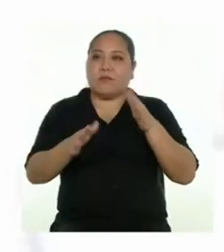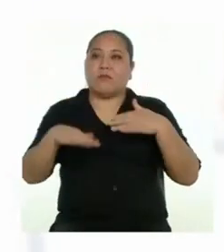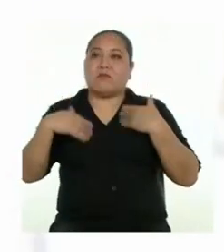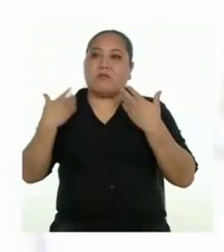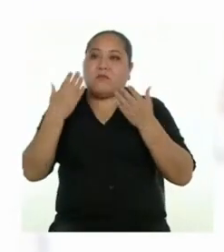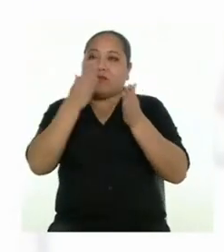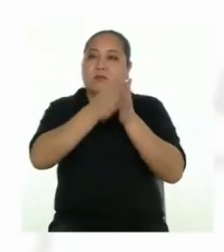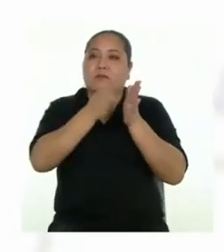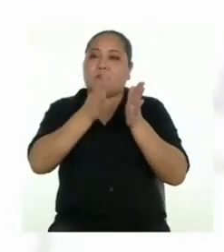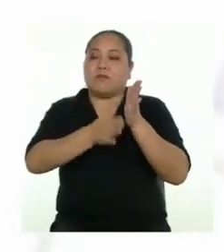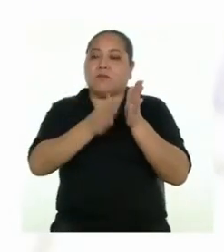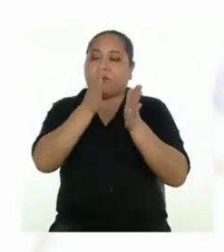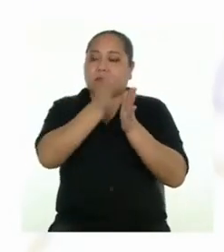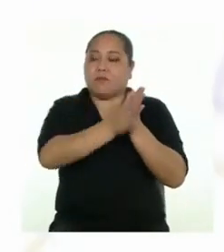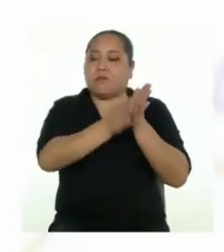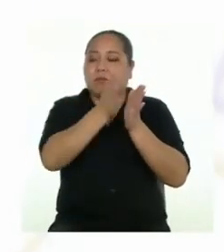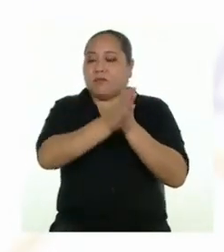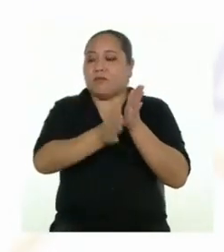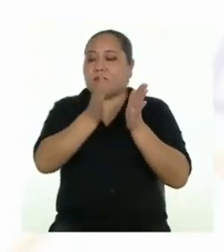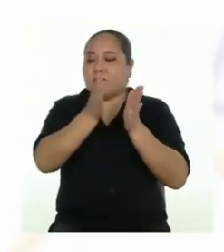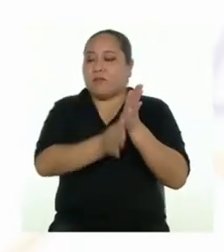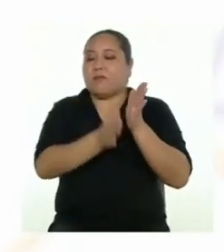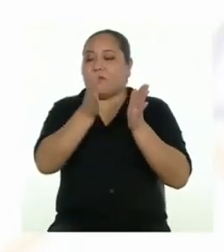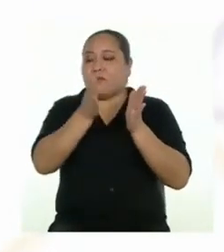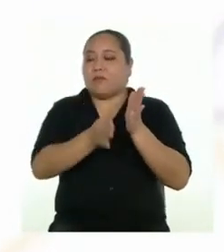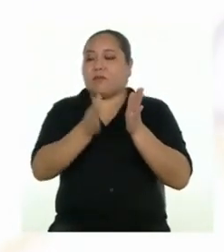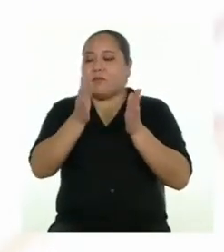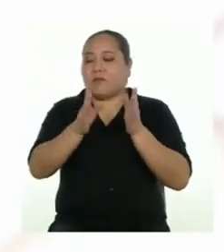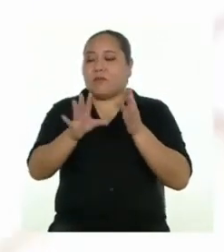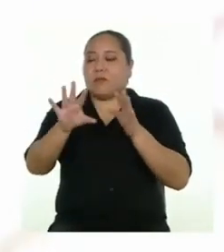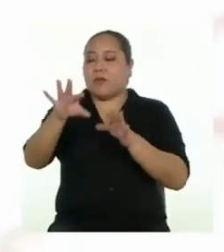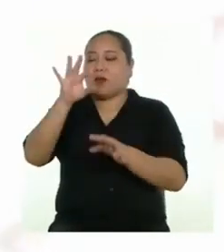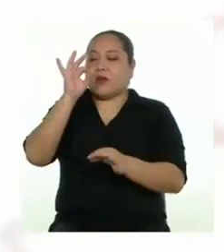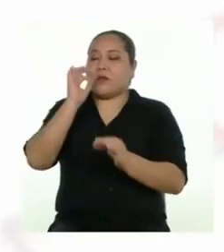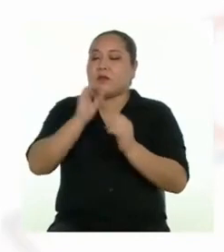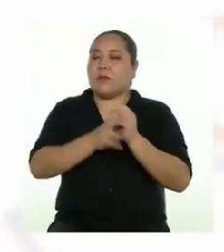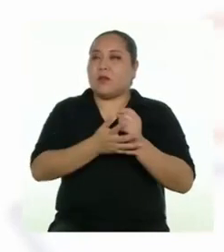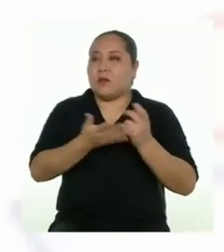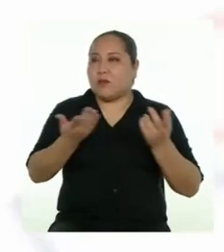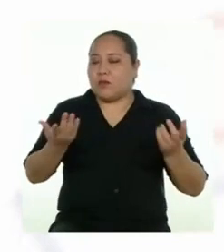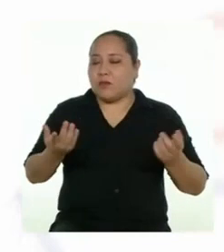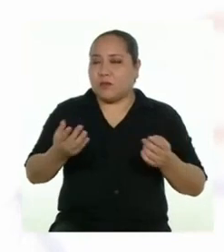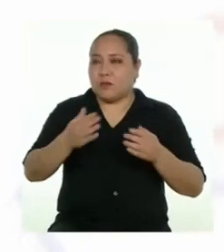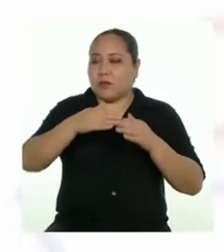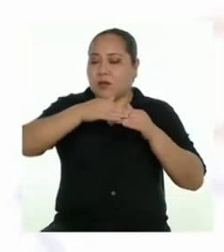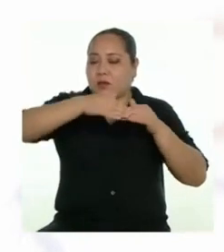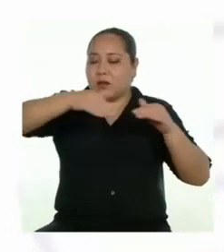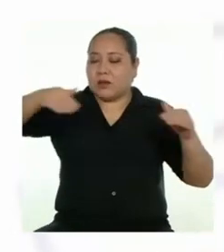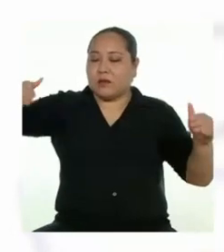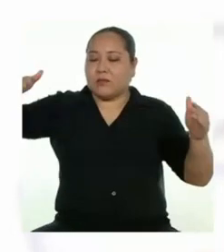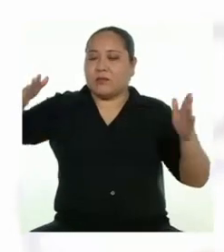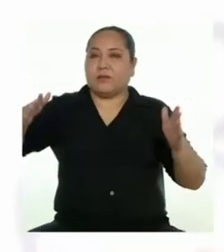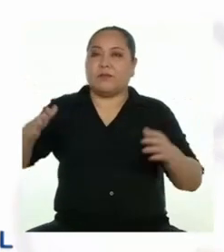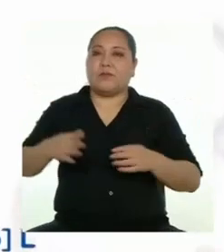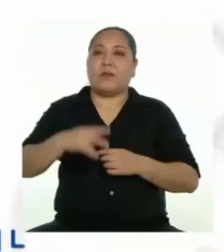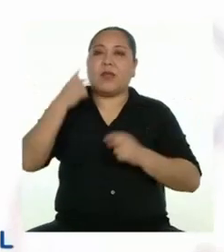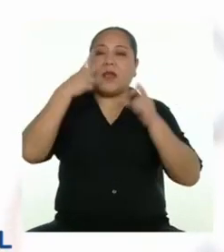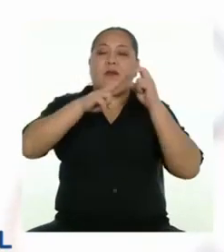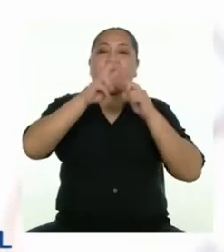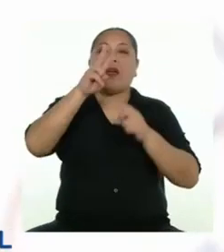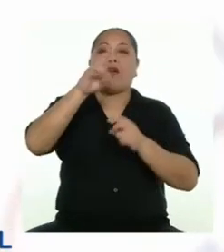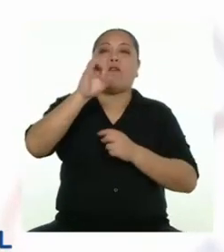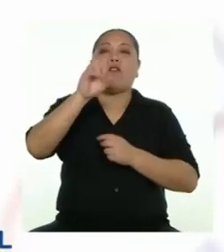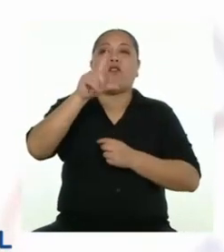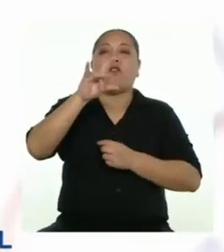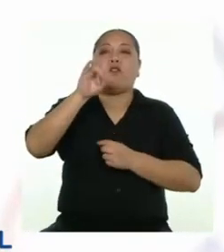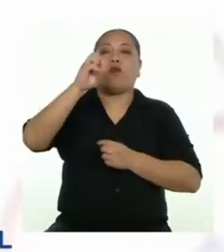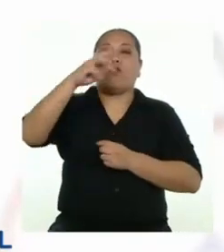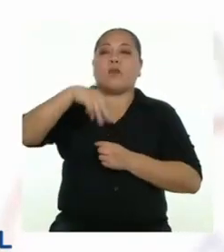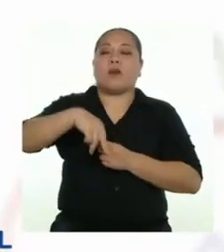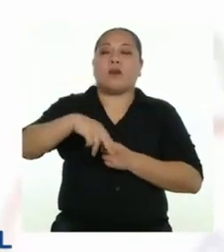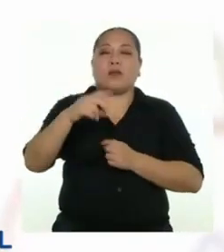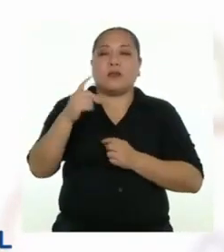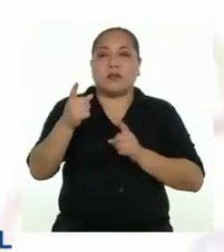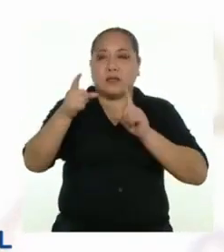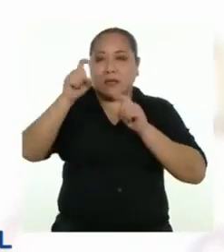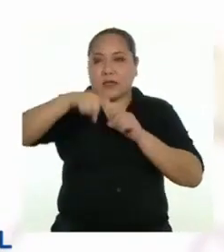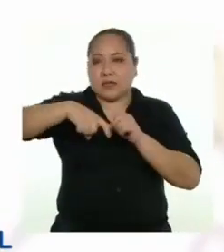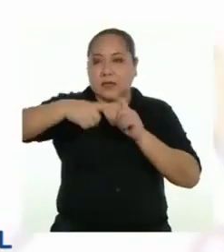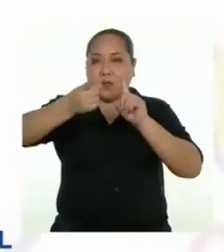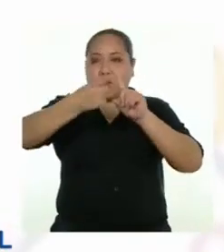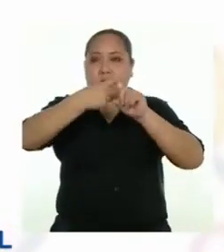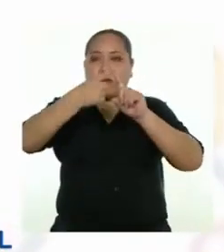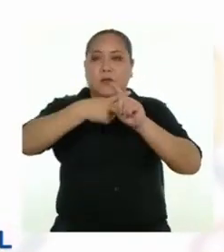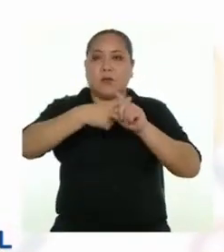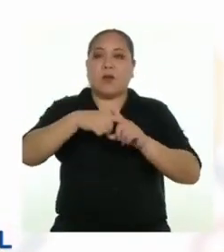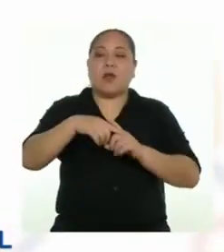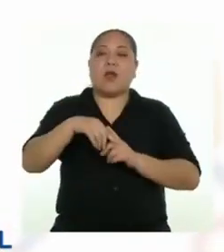puedan, una tras otra, hasta alcanzar una determinada longitud. Para determinar el volumen, solo bastará con multiplicar